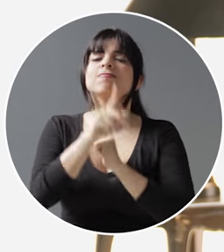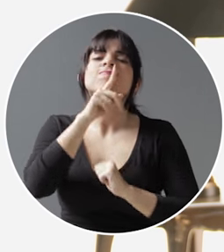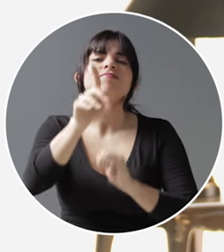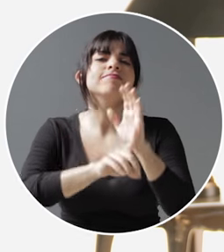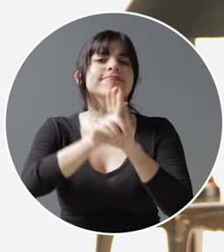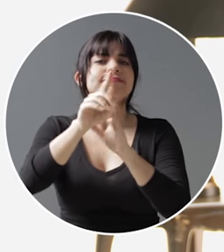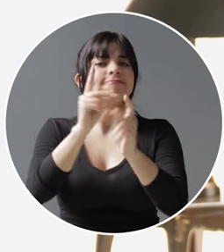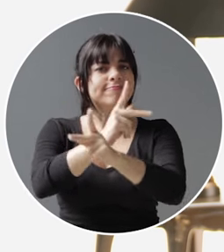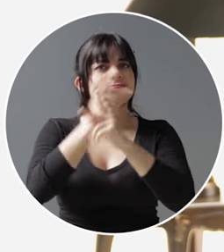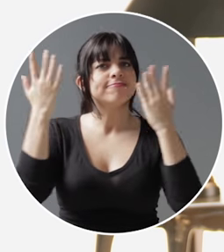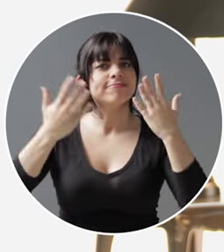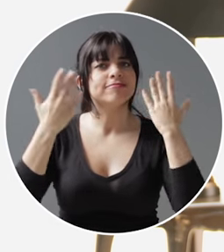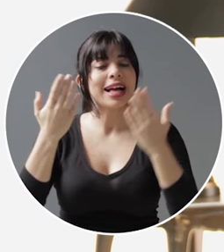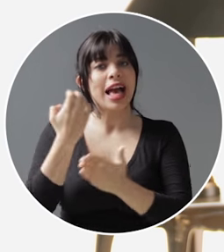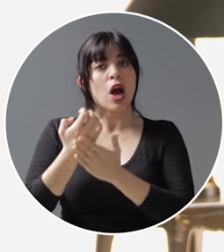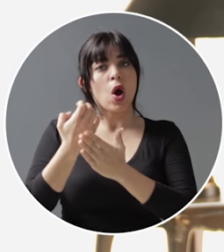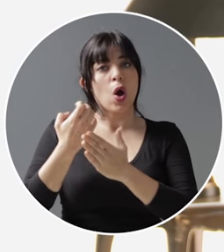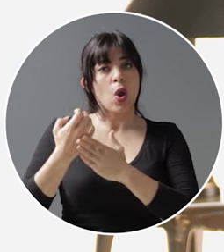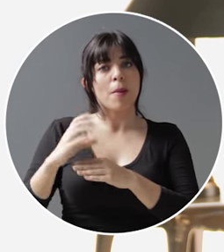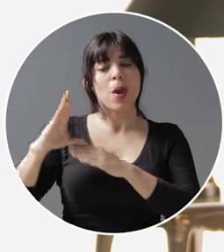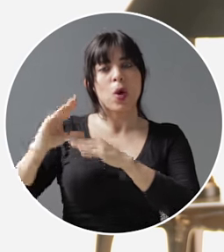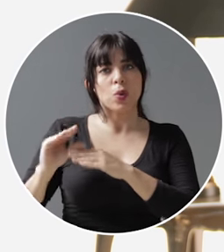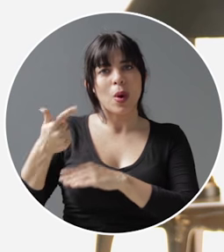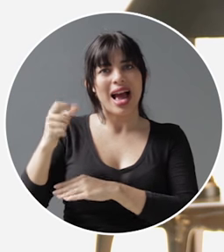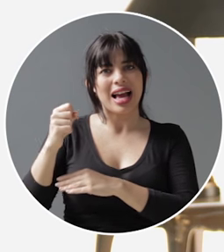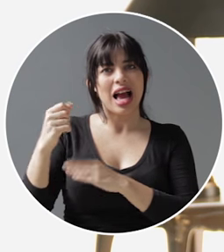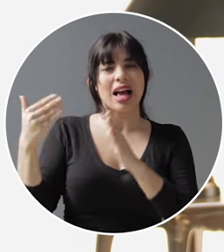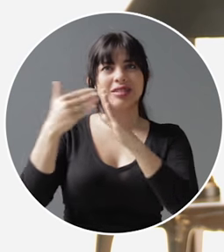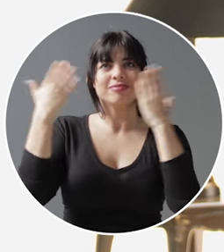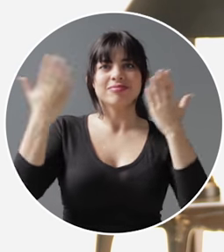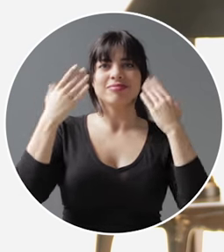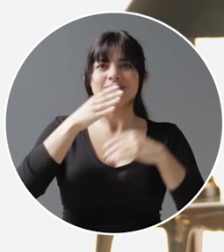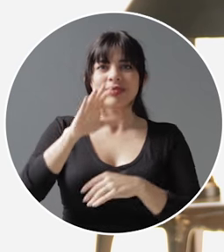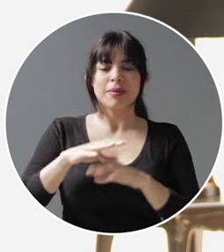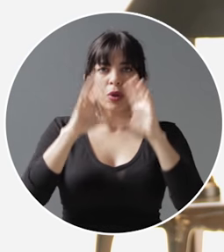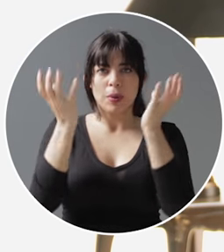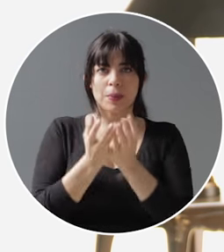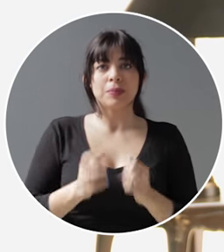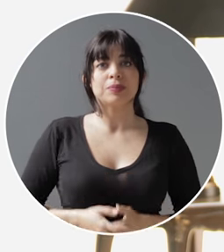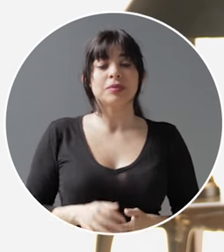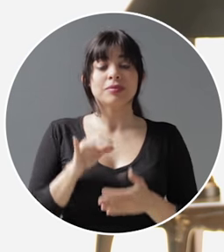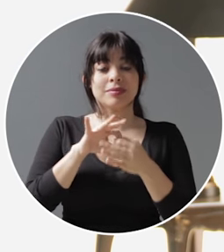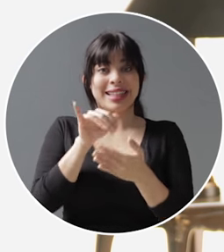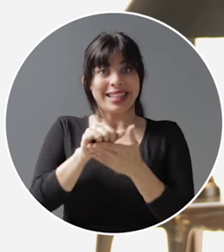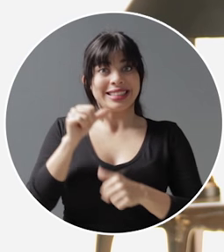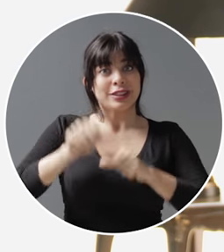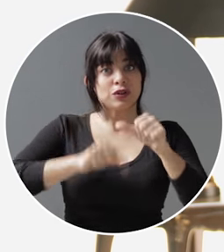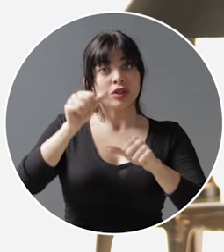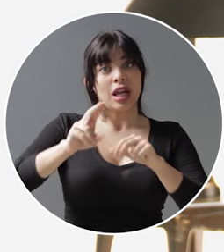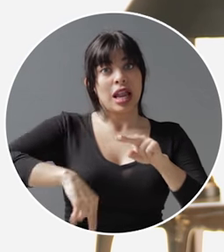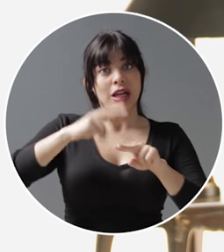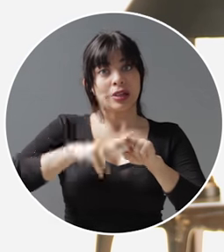verdadero desarrollo sostenible, con una economía baja en emisiones de gases de efecto invernadero. Sobre este esfuerzo